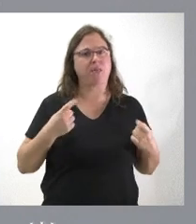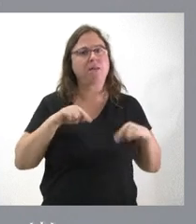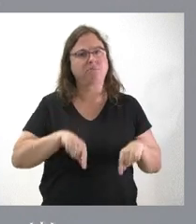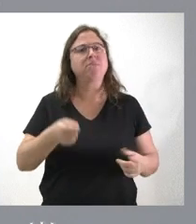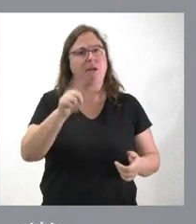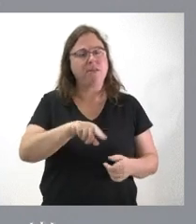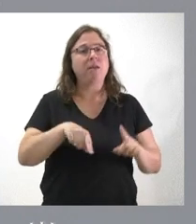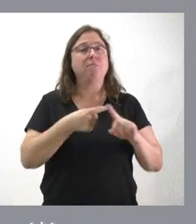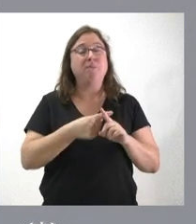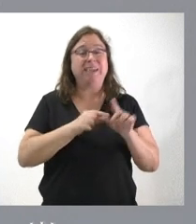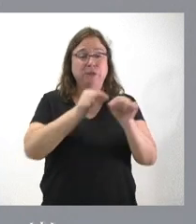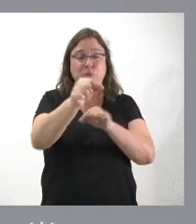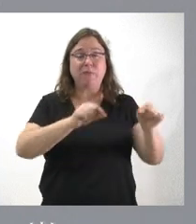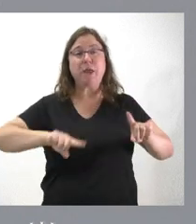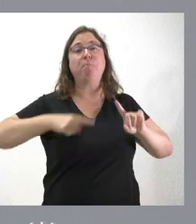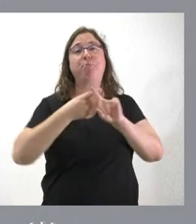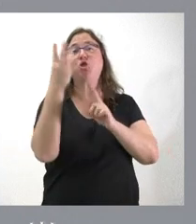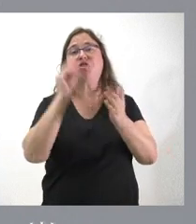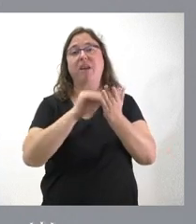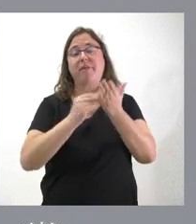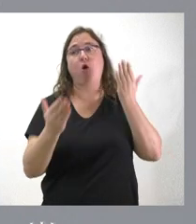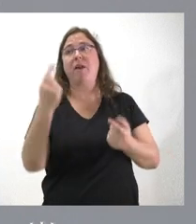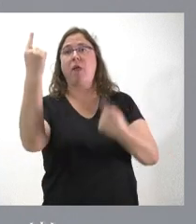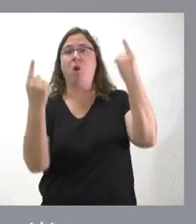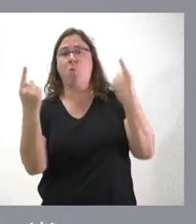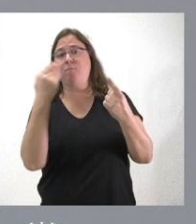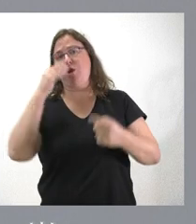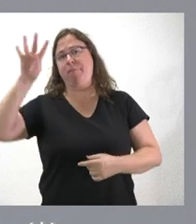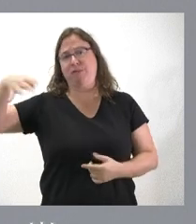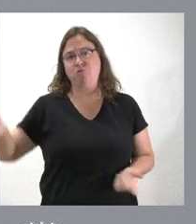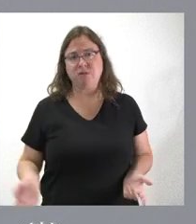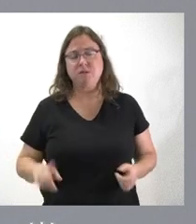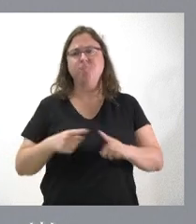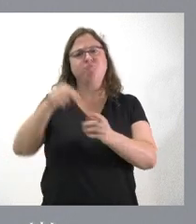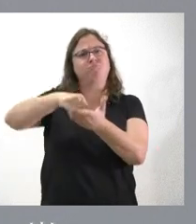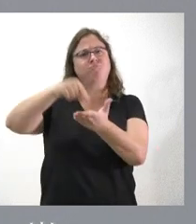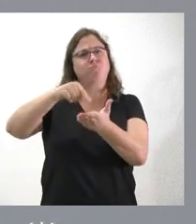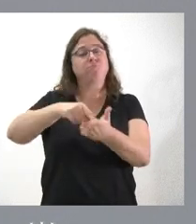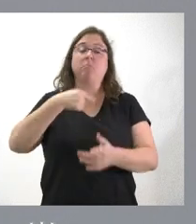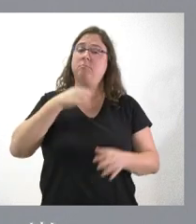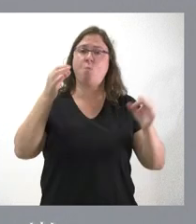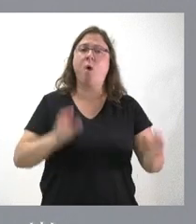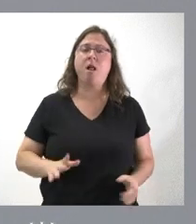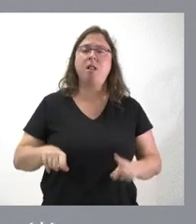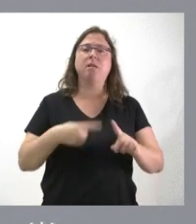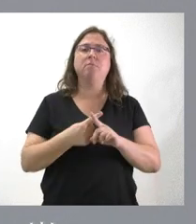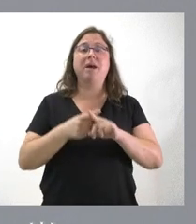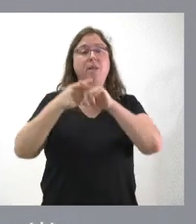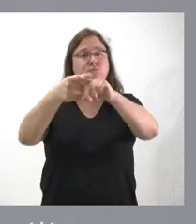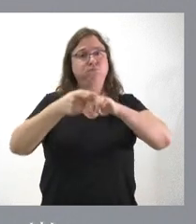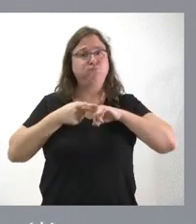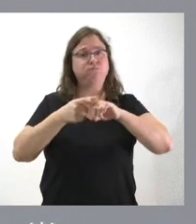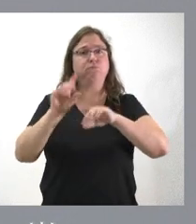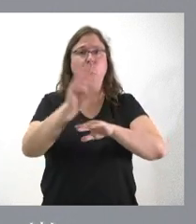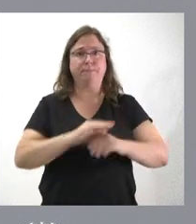y tiene tres veces más superficie que alguna de esas comunidades autónomas que lo reclaman a efecto de que se tenga en cuenta en el reparto y en